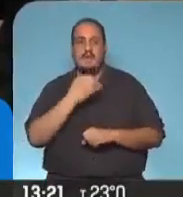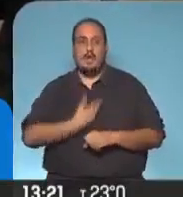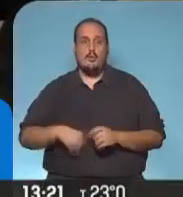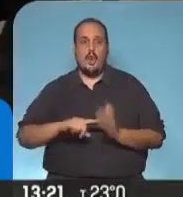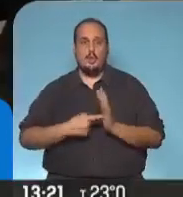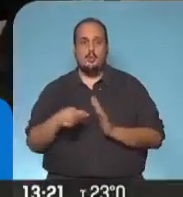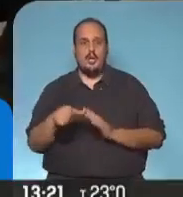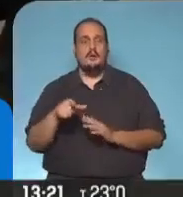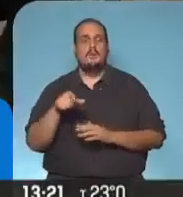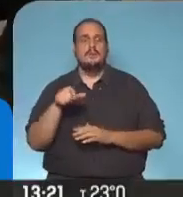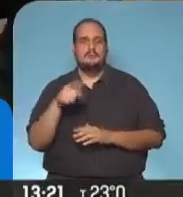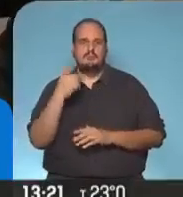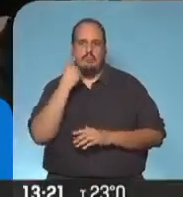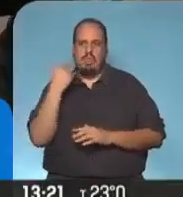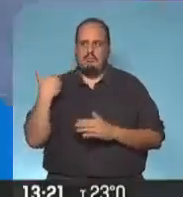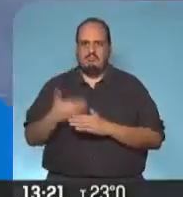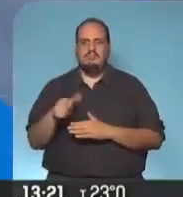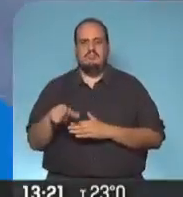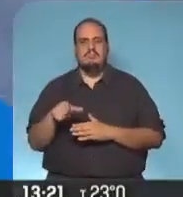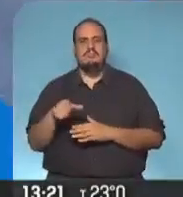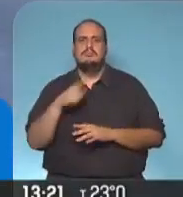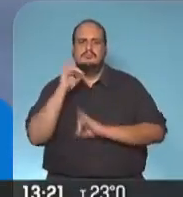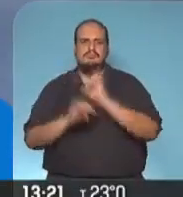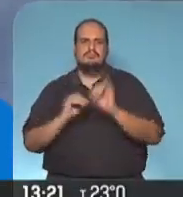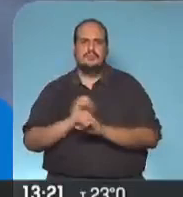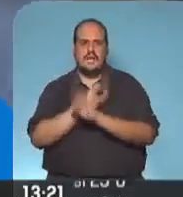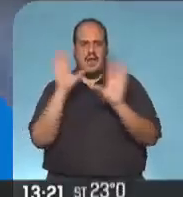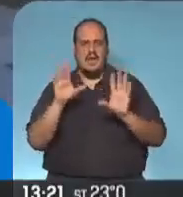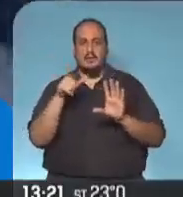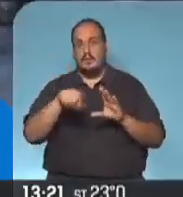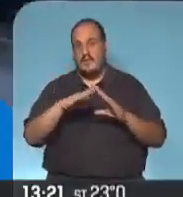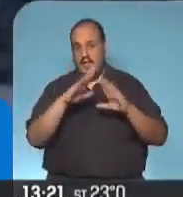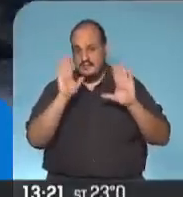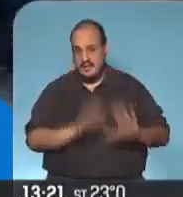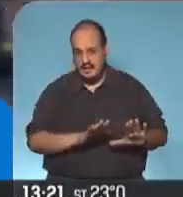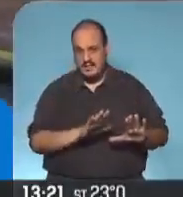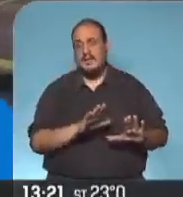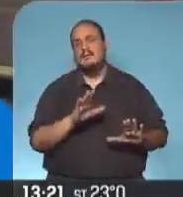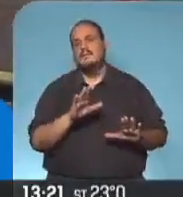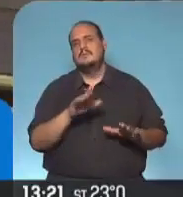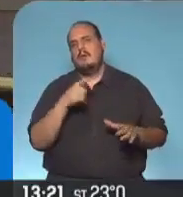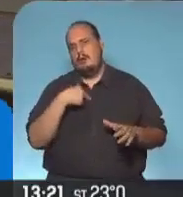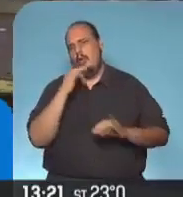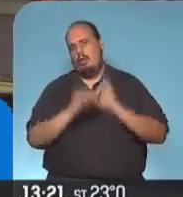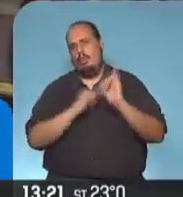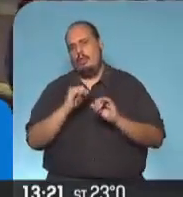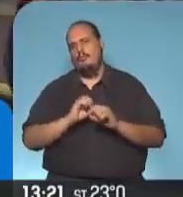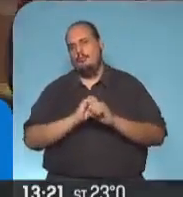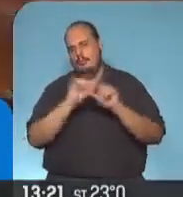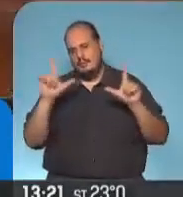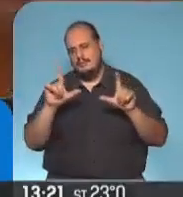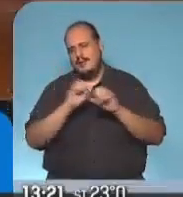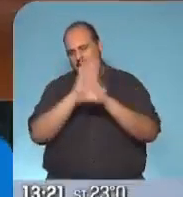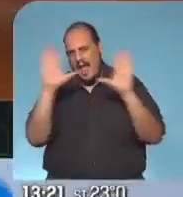la ciudad de buenos aires en las últimas horas planteó algunas aclaraciones que a ver quédense en casa y escuchen cuáles son las compartimos a través de estas placas